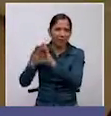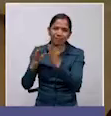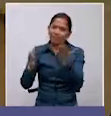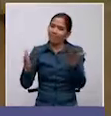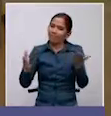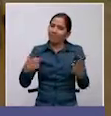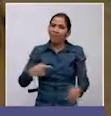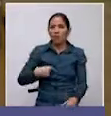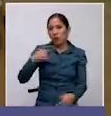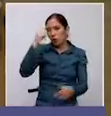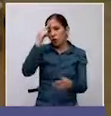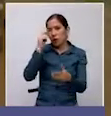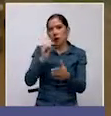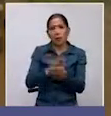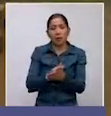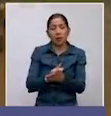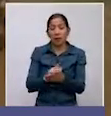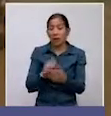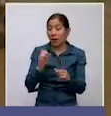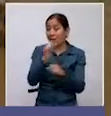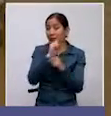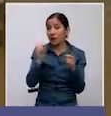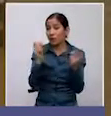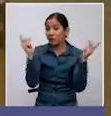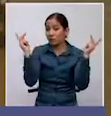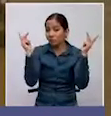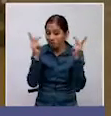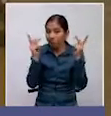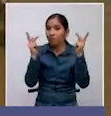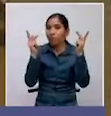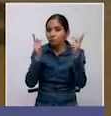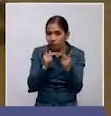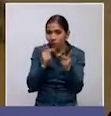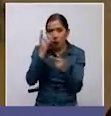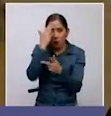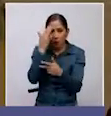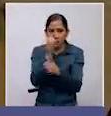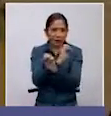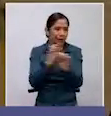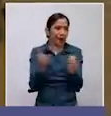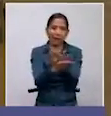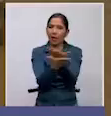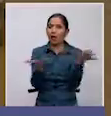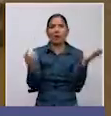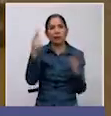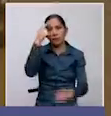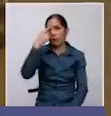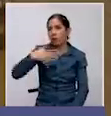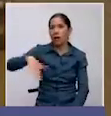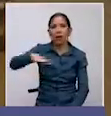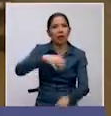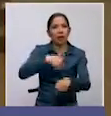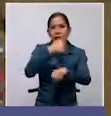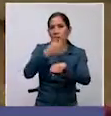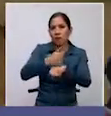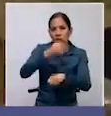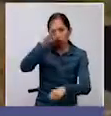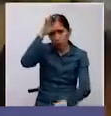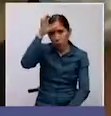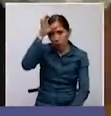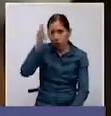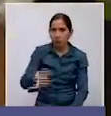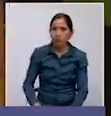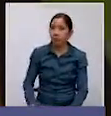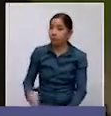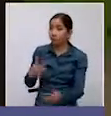Entonces yo creo que las cosas van de mal en peor porque no están haciendo nada por nuestra capital pandina. Muy